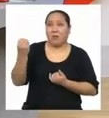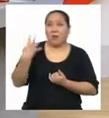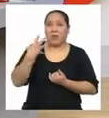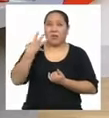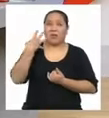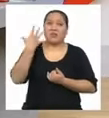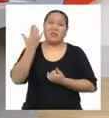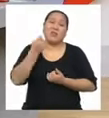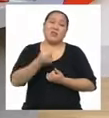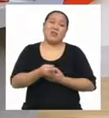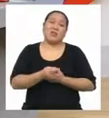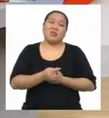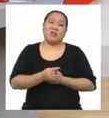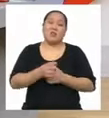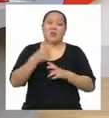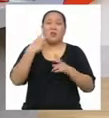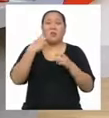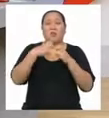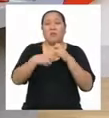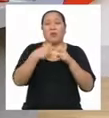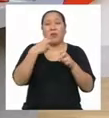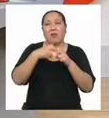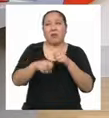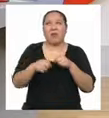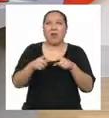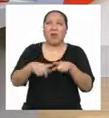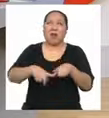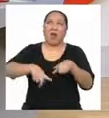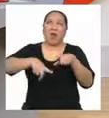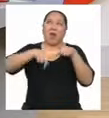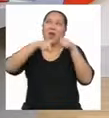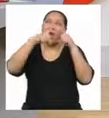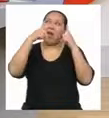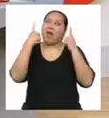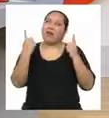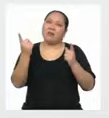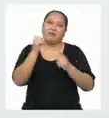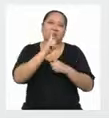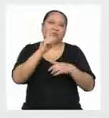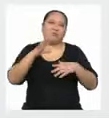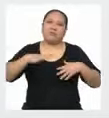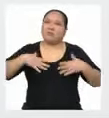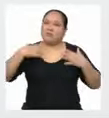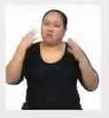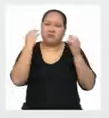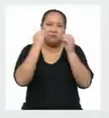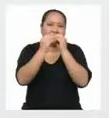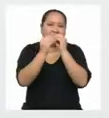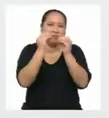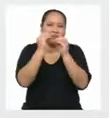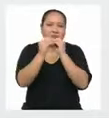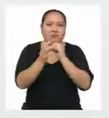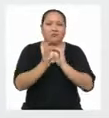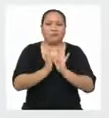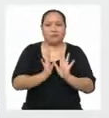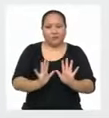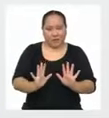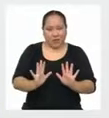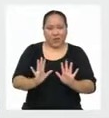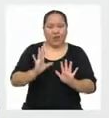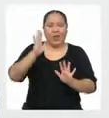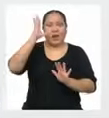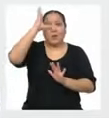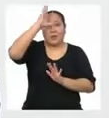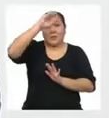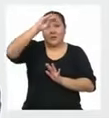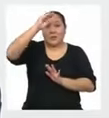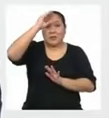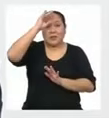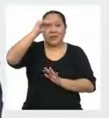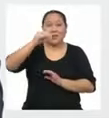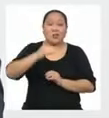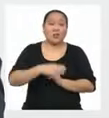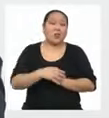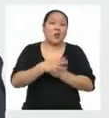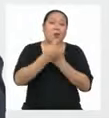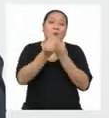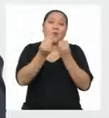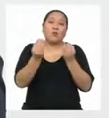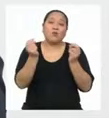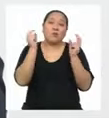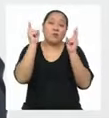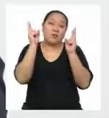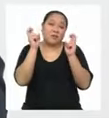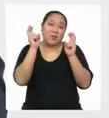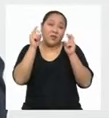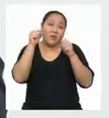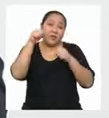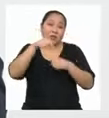tan grande y complejo que no se puede resolver Bueno, chicas y chicos, en varios temas de la vida